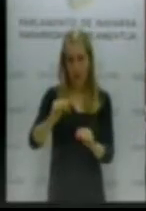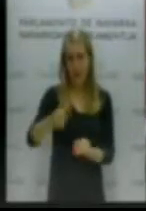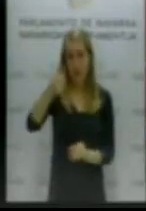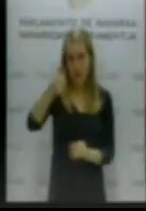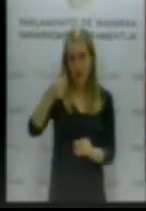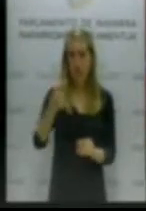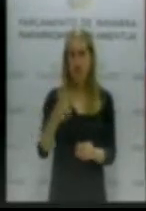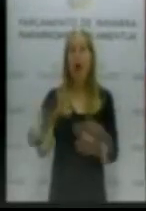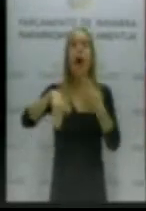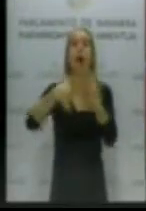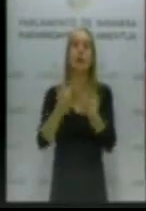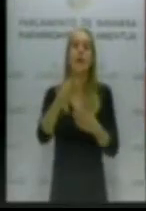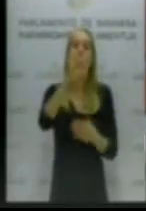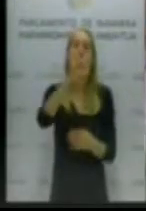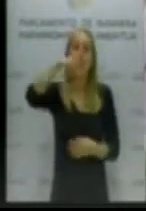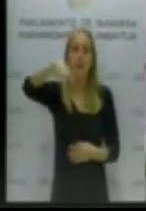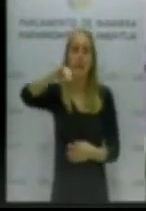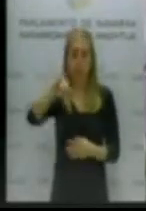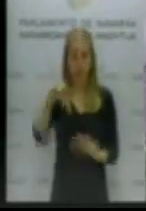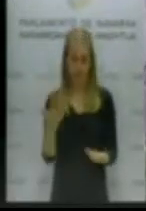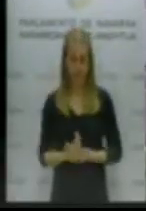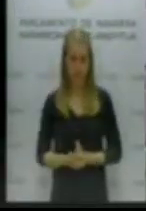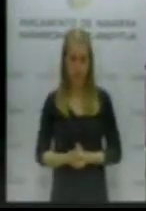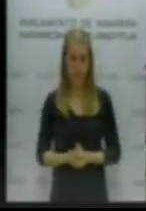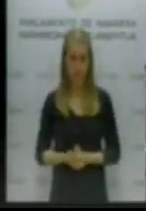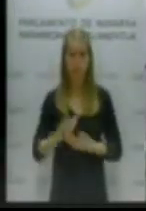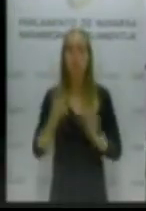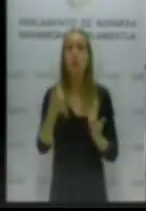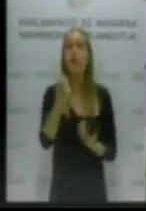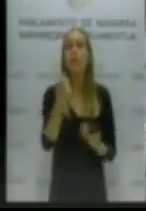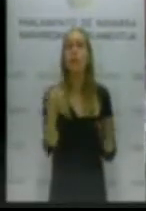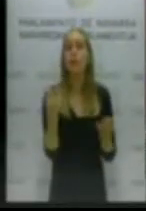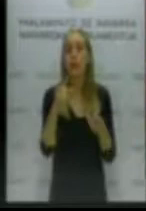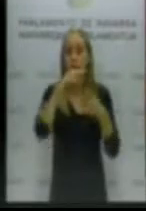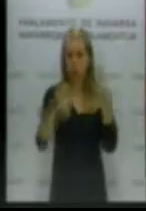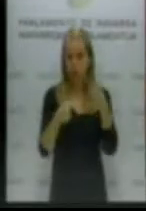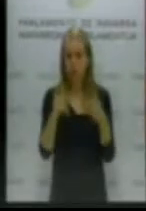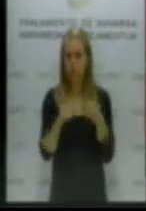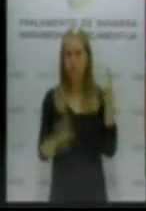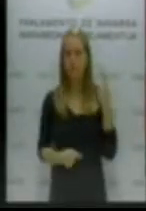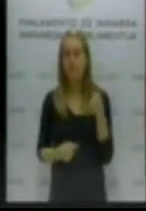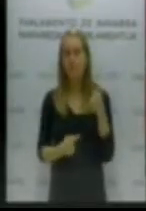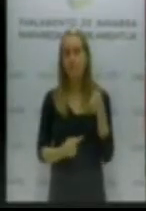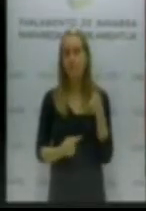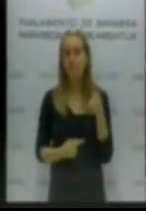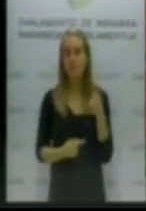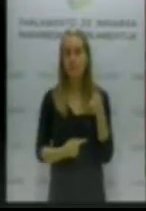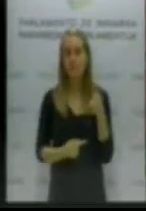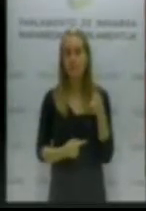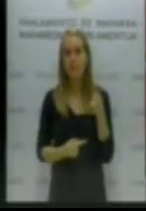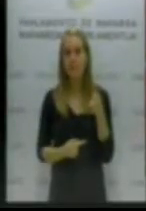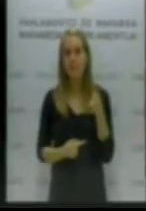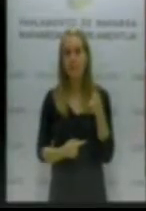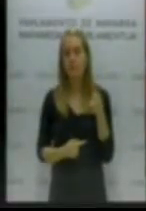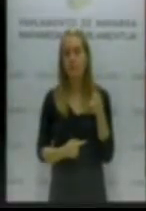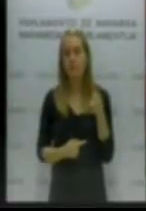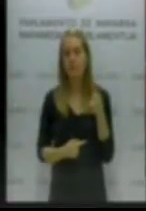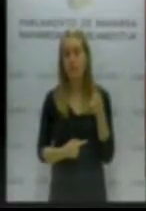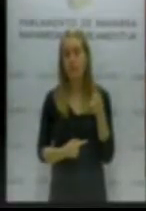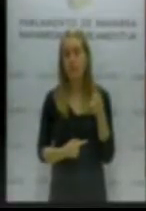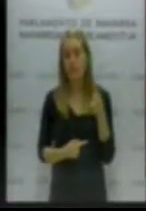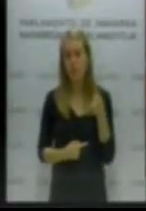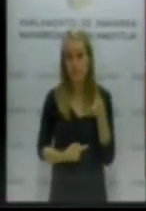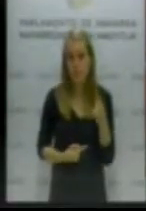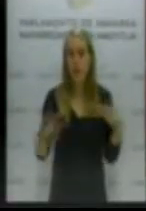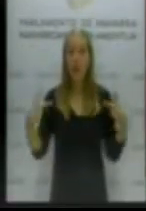hasta el SMI. Pero para eso es necesario hacer dos cosas. Por una parte, es necesario revertir el